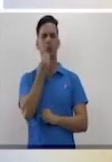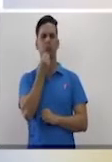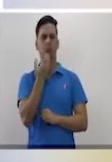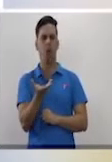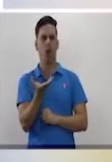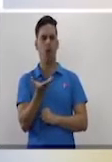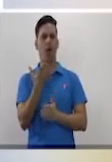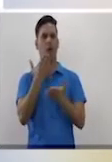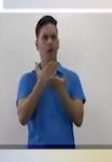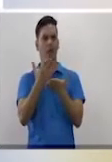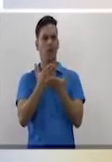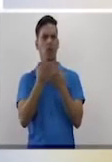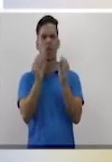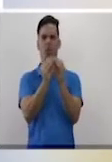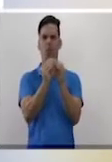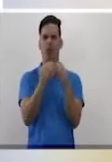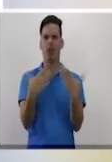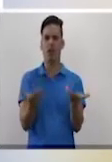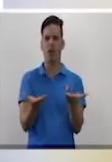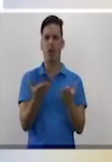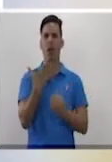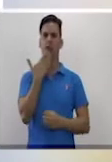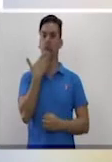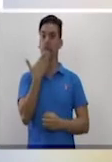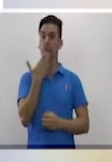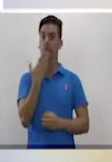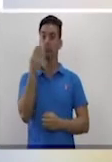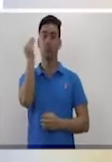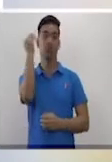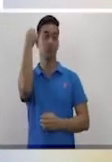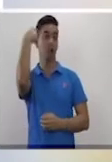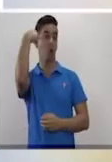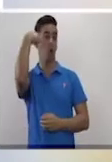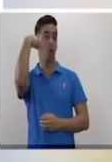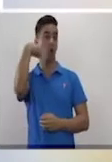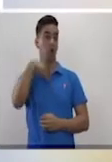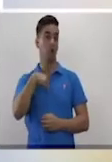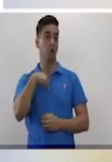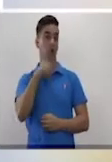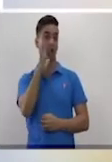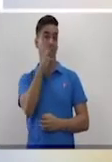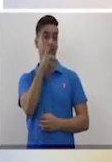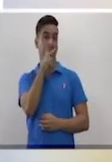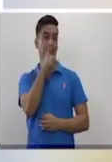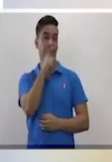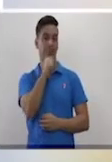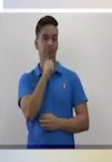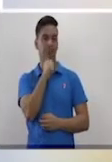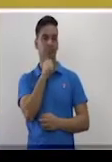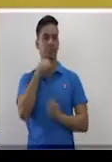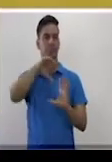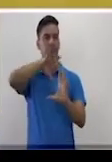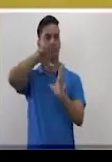sino como una oportunidad para penetrar en el bello y maravilloso mundo del saber.